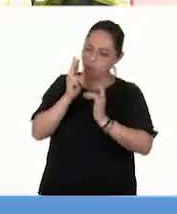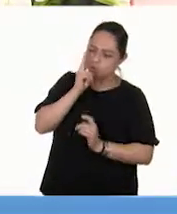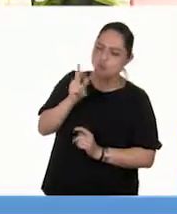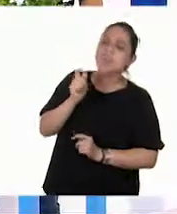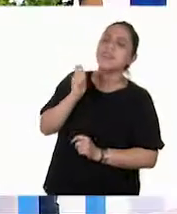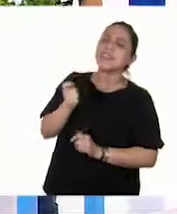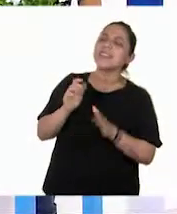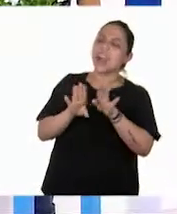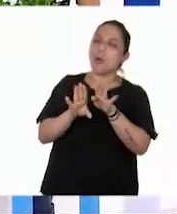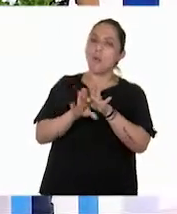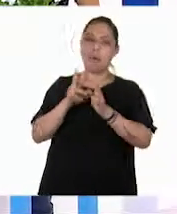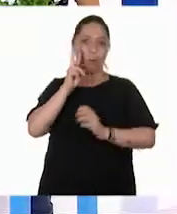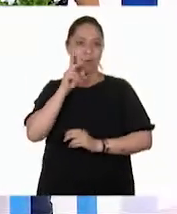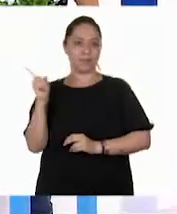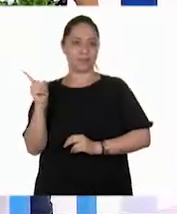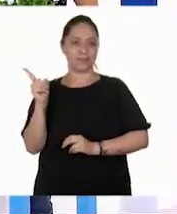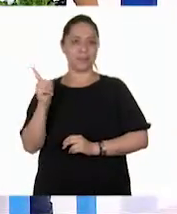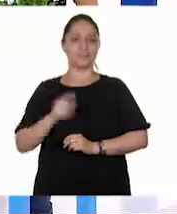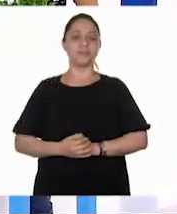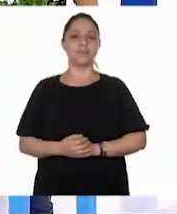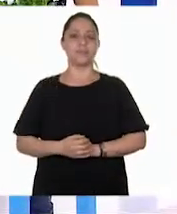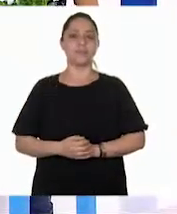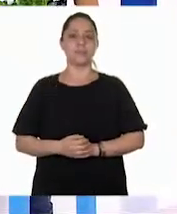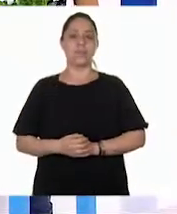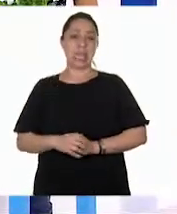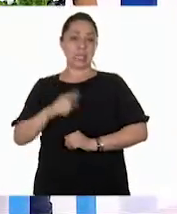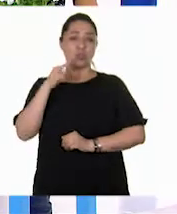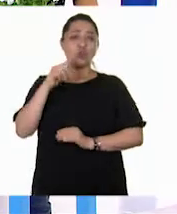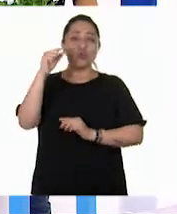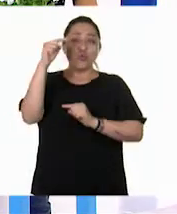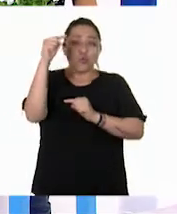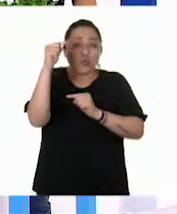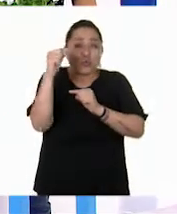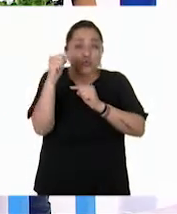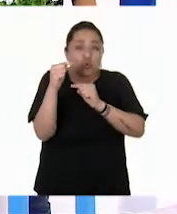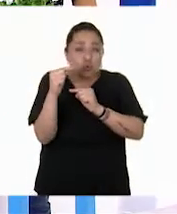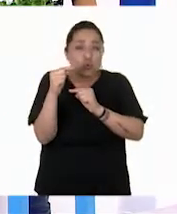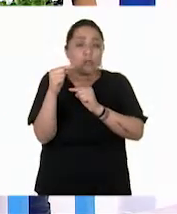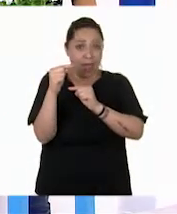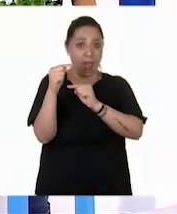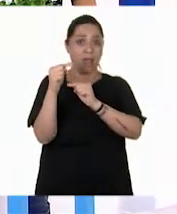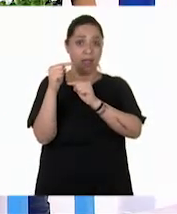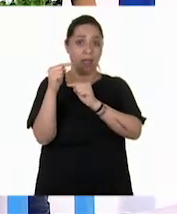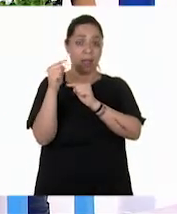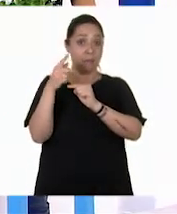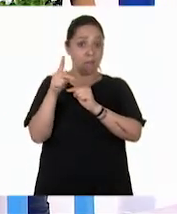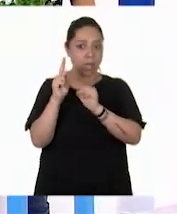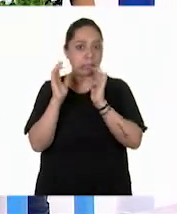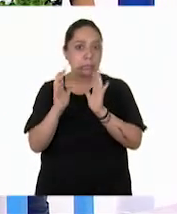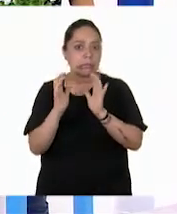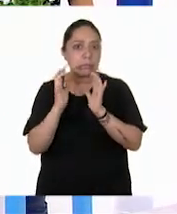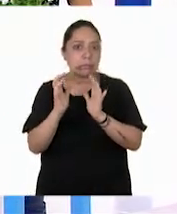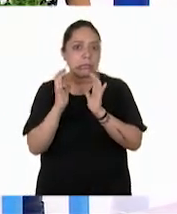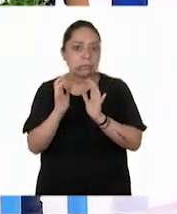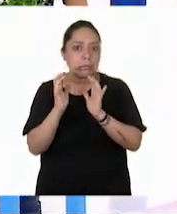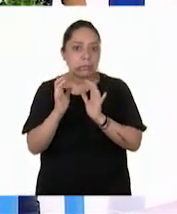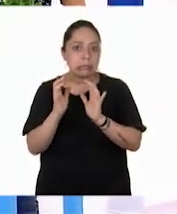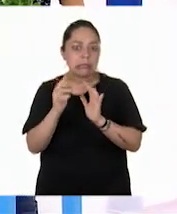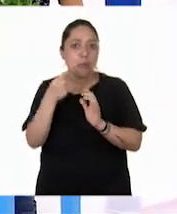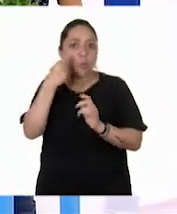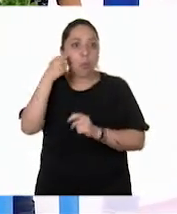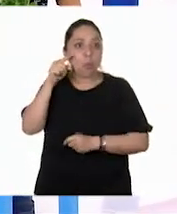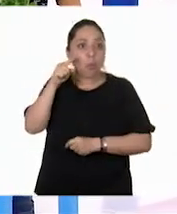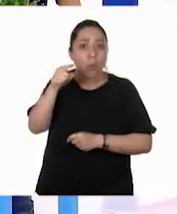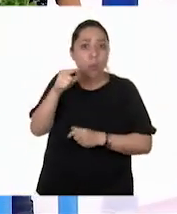el cactus? Un cactus, bueno, de entrada es muy chiquito, pero agua, sé que el tamaño no los engañe porque